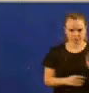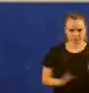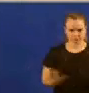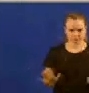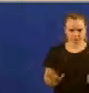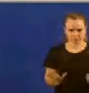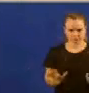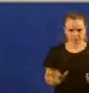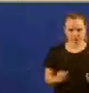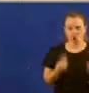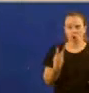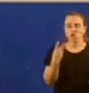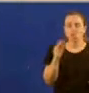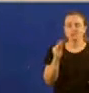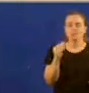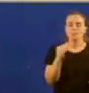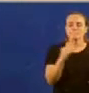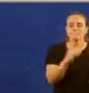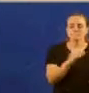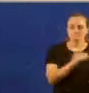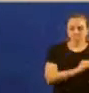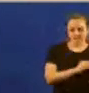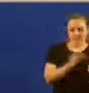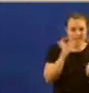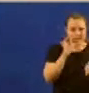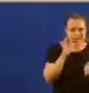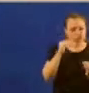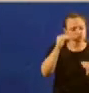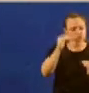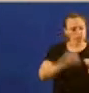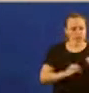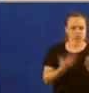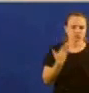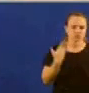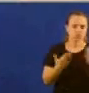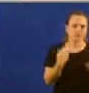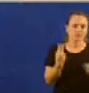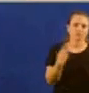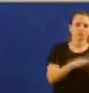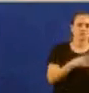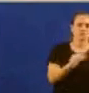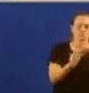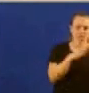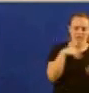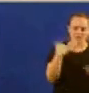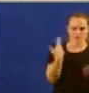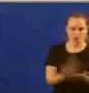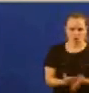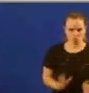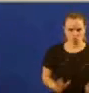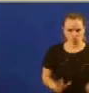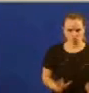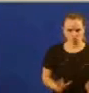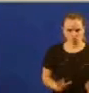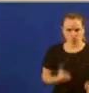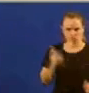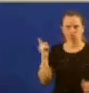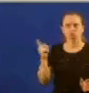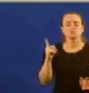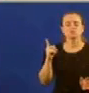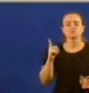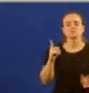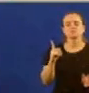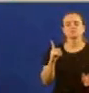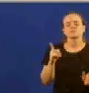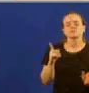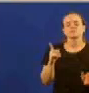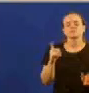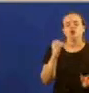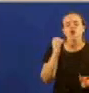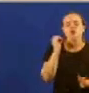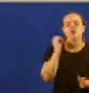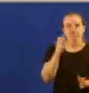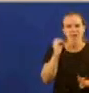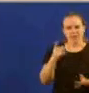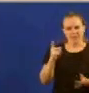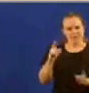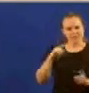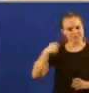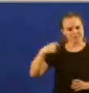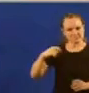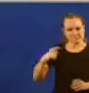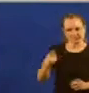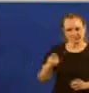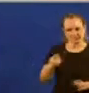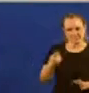galegos e galegas menos desde 2009. A conferencia de presidentes que tanto publicitaron non significou ningún avance. O